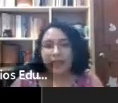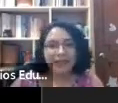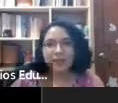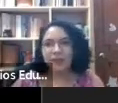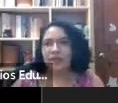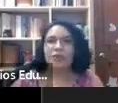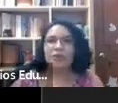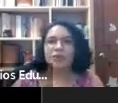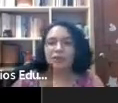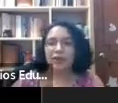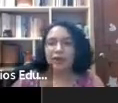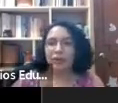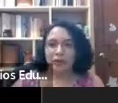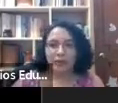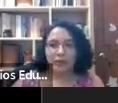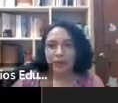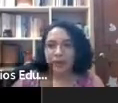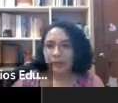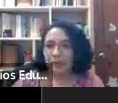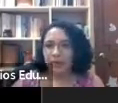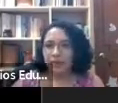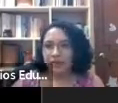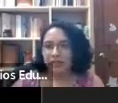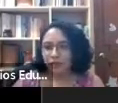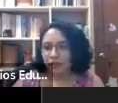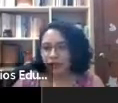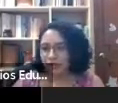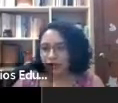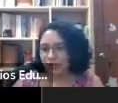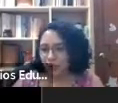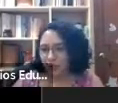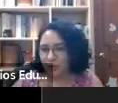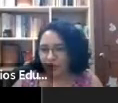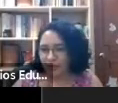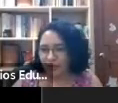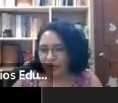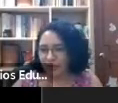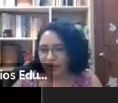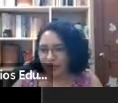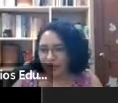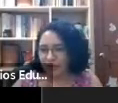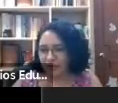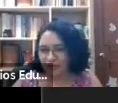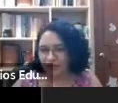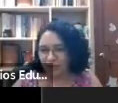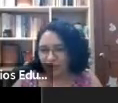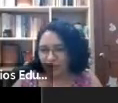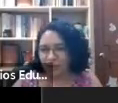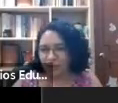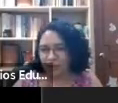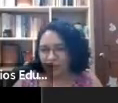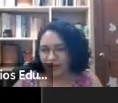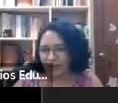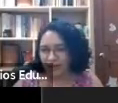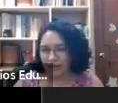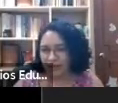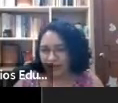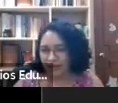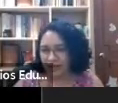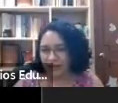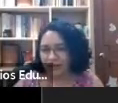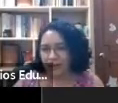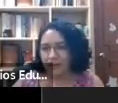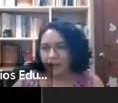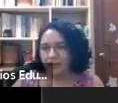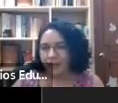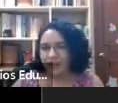Te voy a leer algunos de los, de lo, de lo, que, en lo que vemos las fotos, algunos de los comentarios que tenemos ya por acá en la, en la